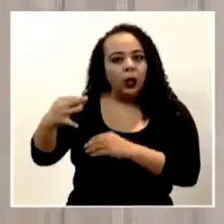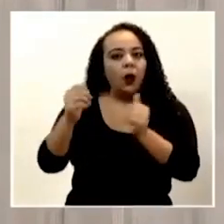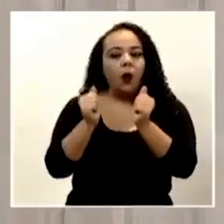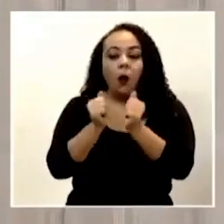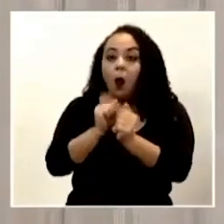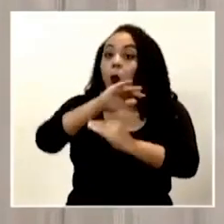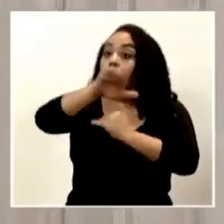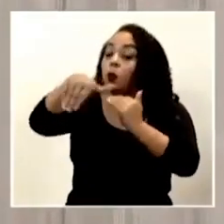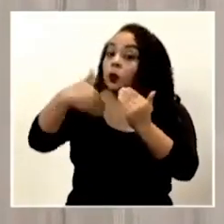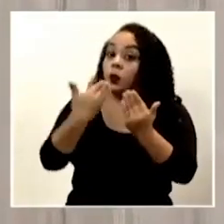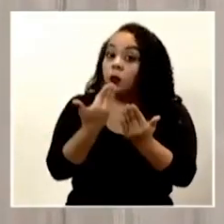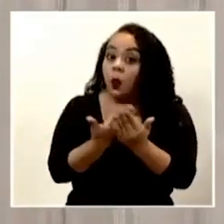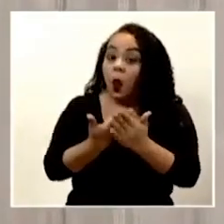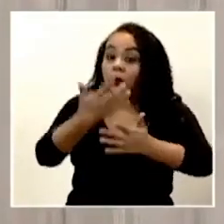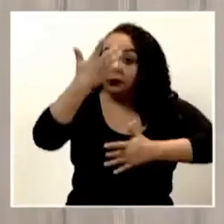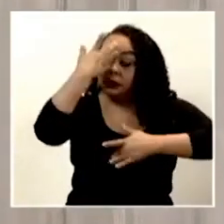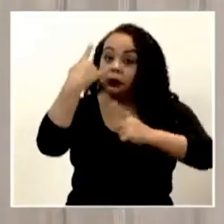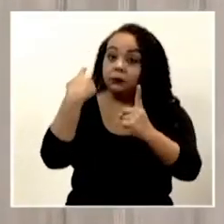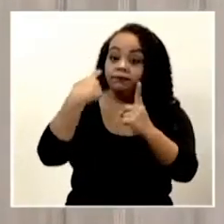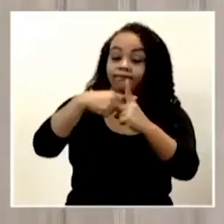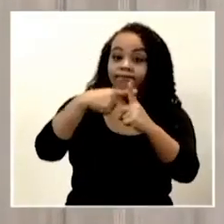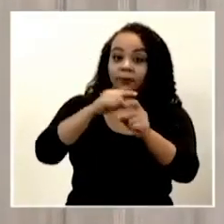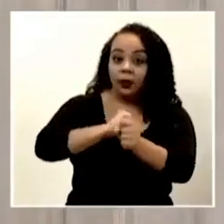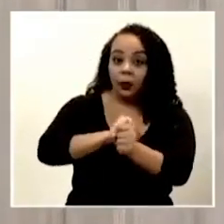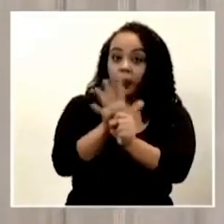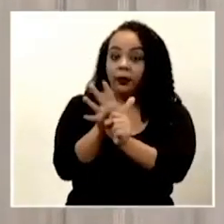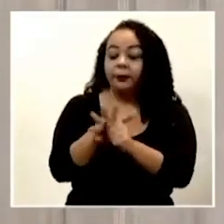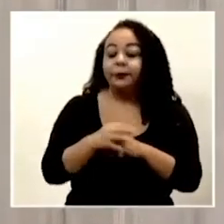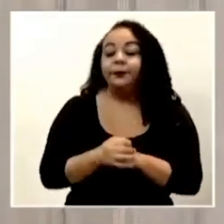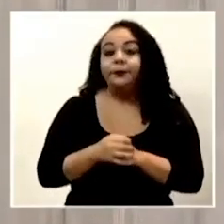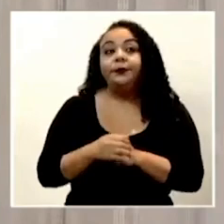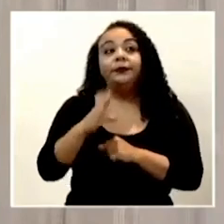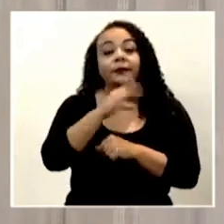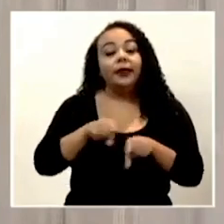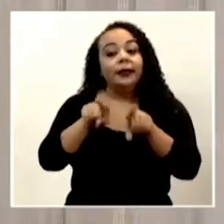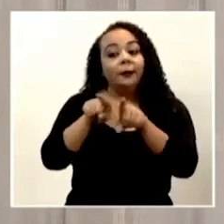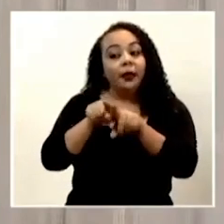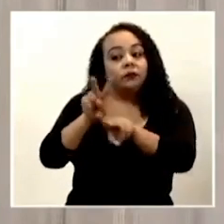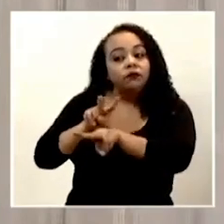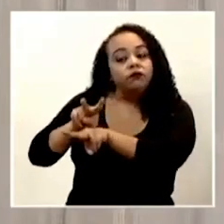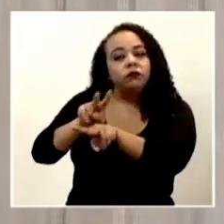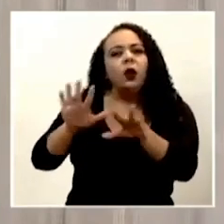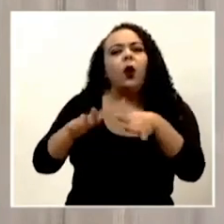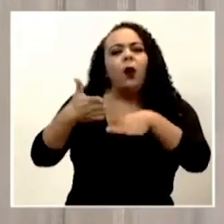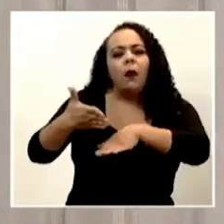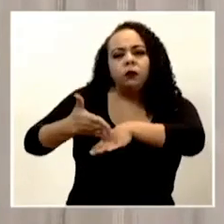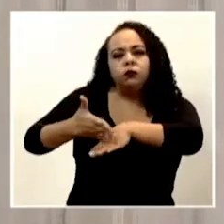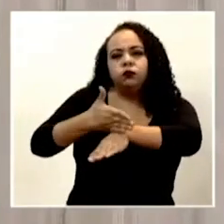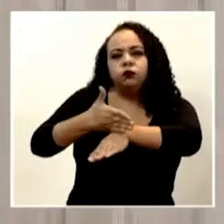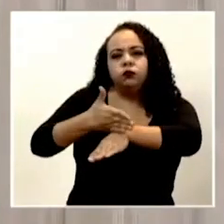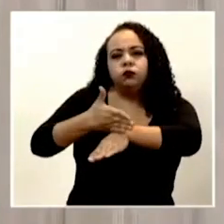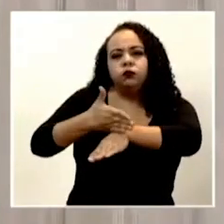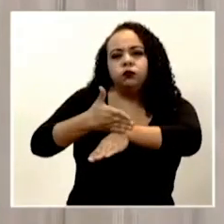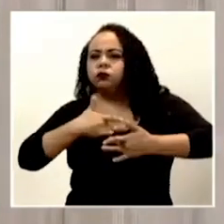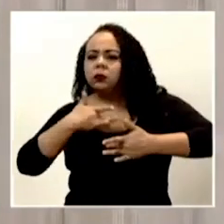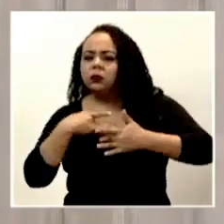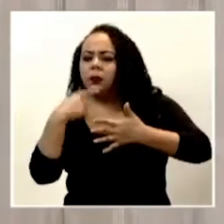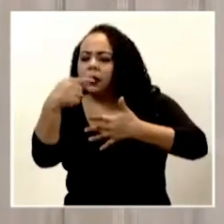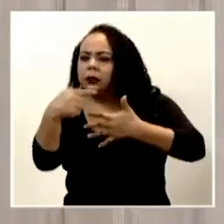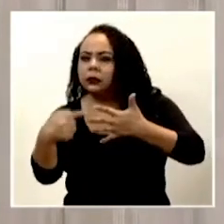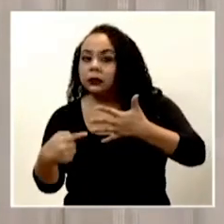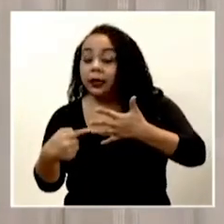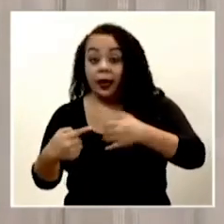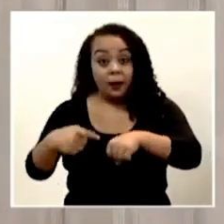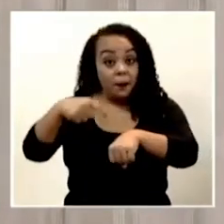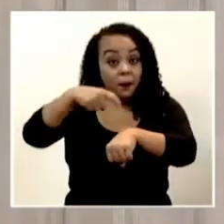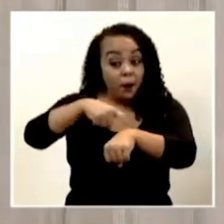pacientes que salen positivos por COVID-19 y monitorean cómo evolucionan los síntomas de estas personas. En el